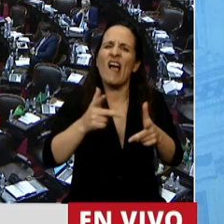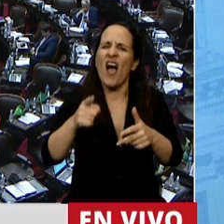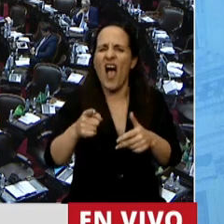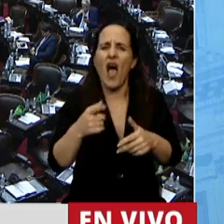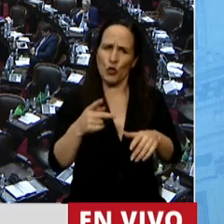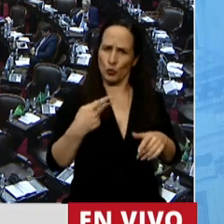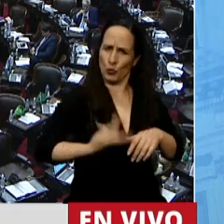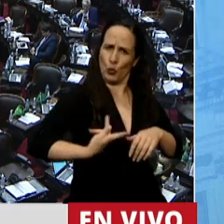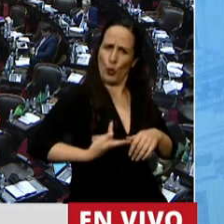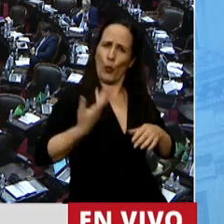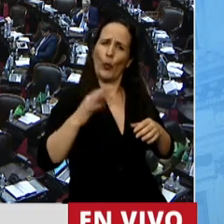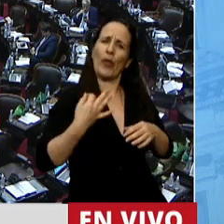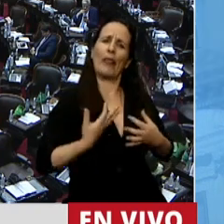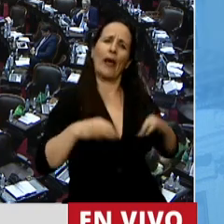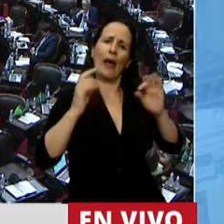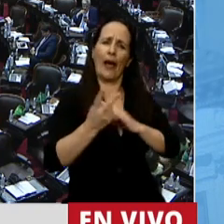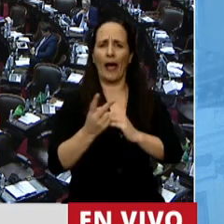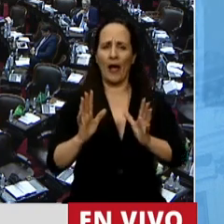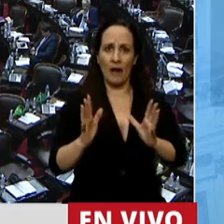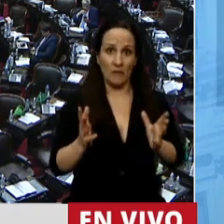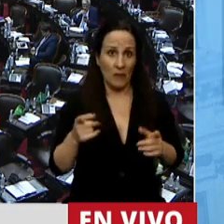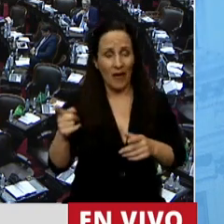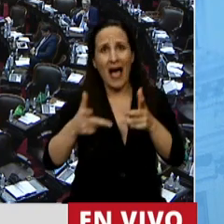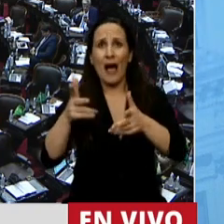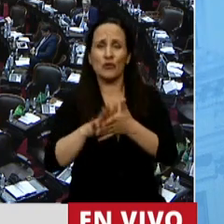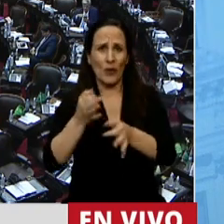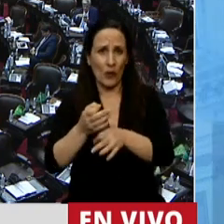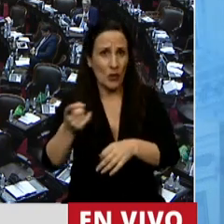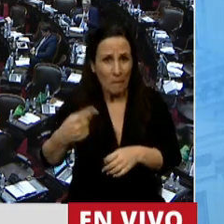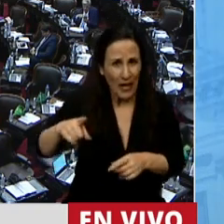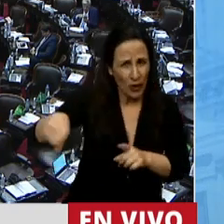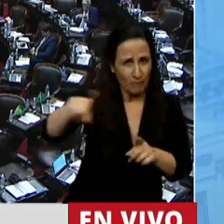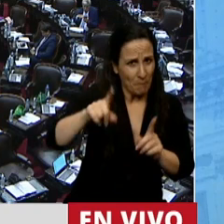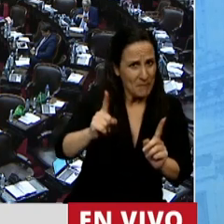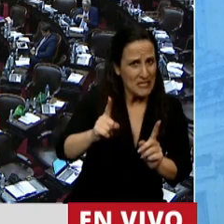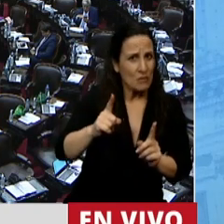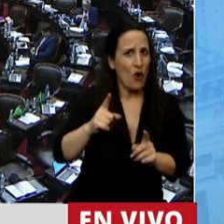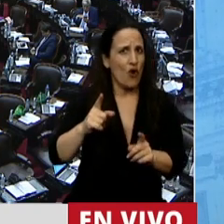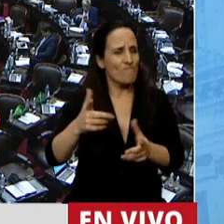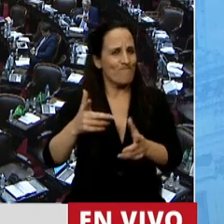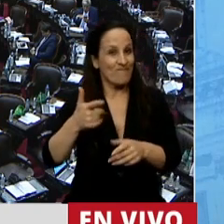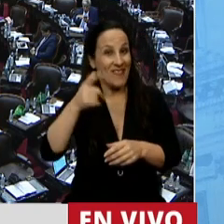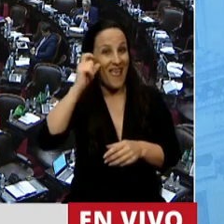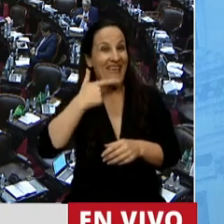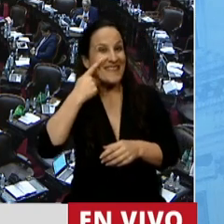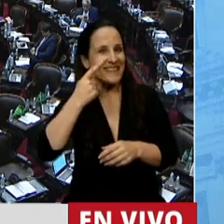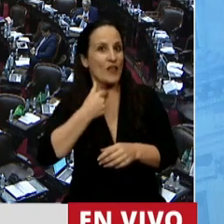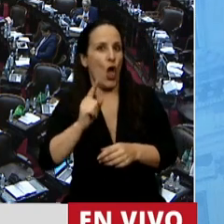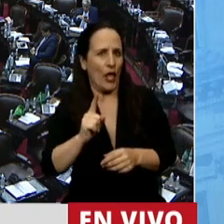las dos vidas y hablar de educación, se niegan a la educación sexual integral en todos los niveles